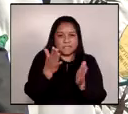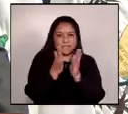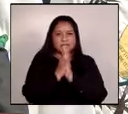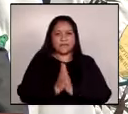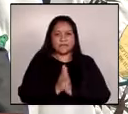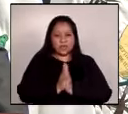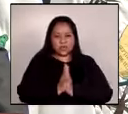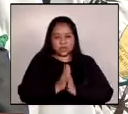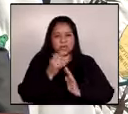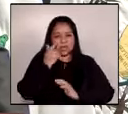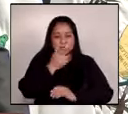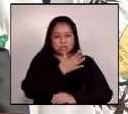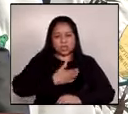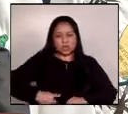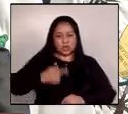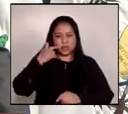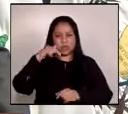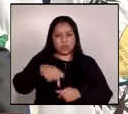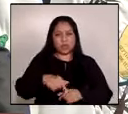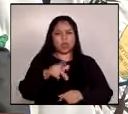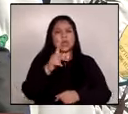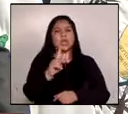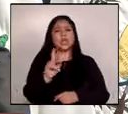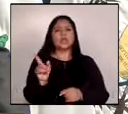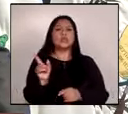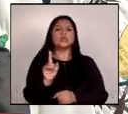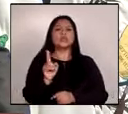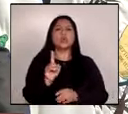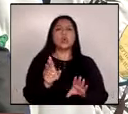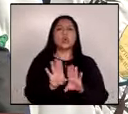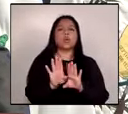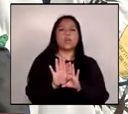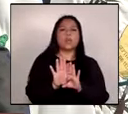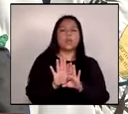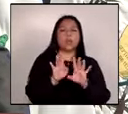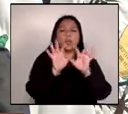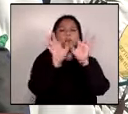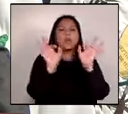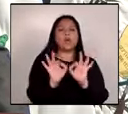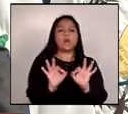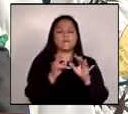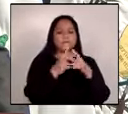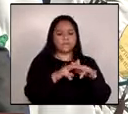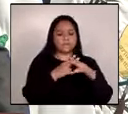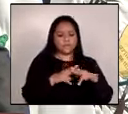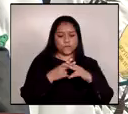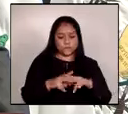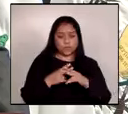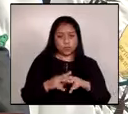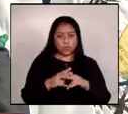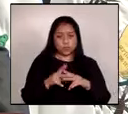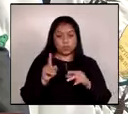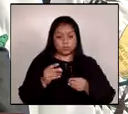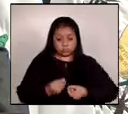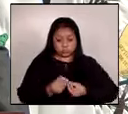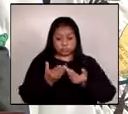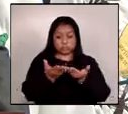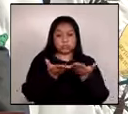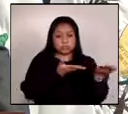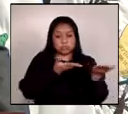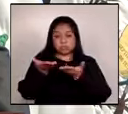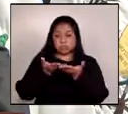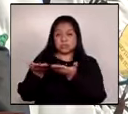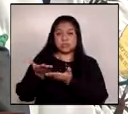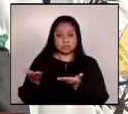turno, y no como el mecanismo mediante el cual se entregan los servicios